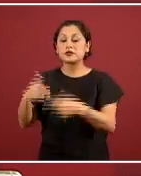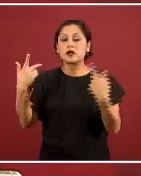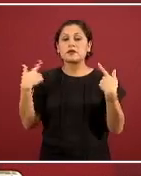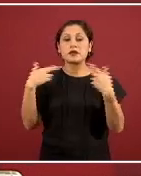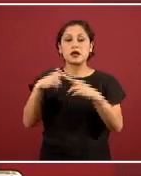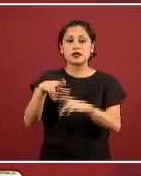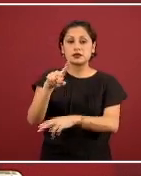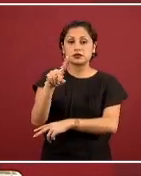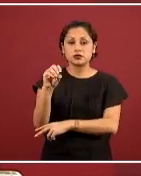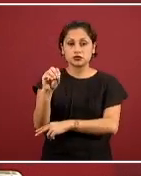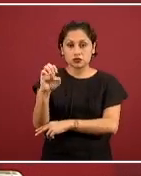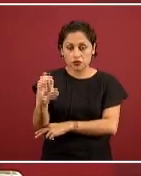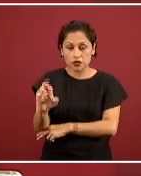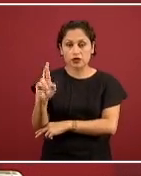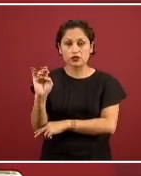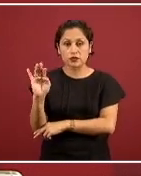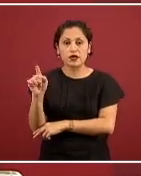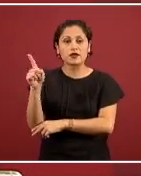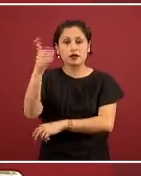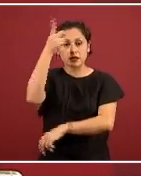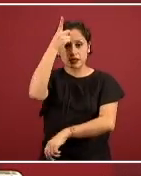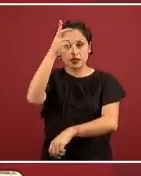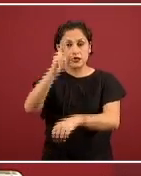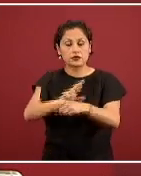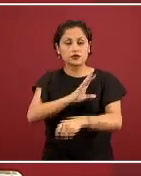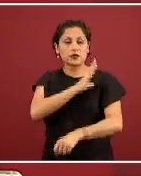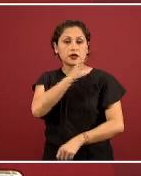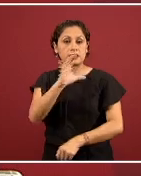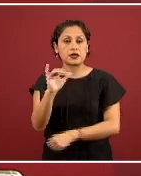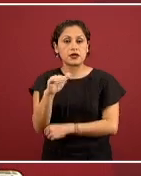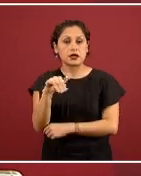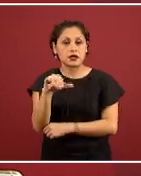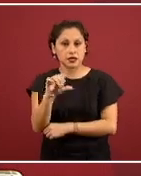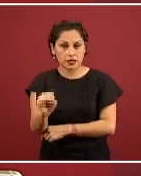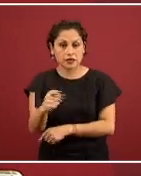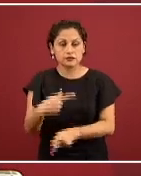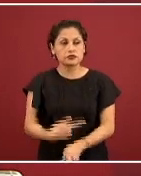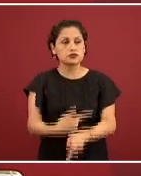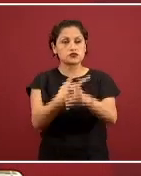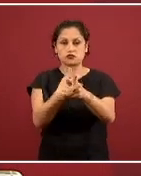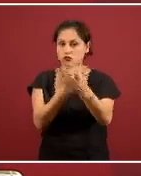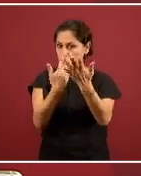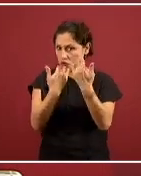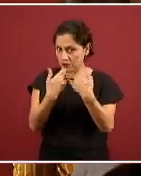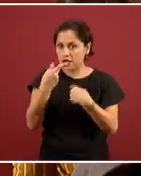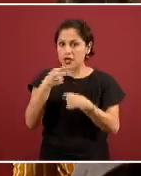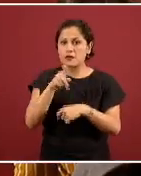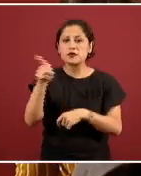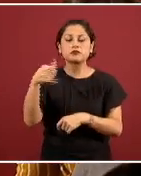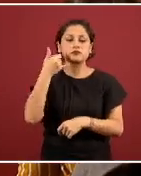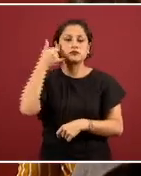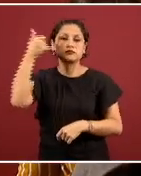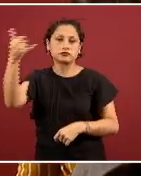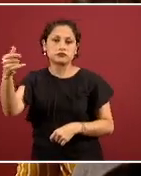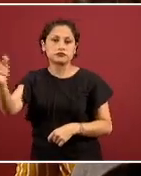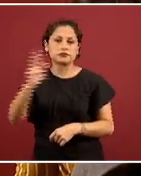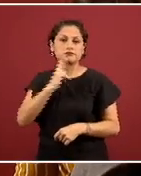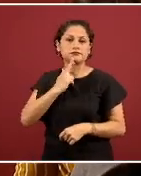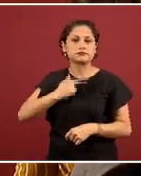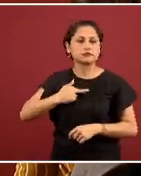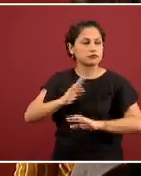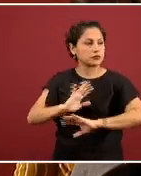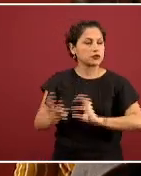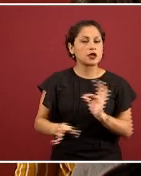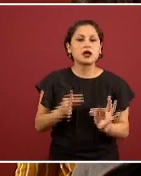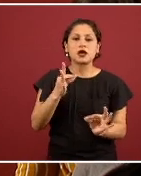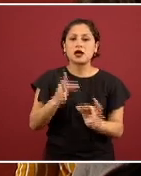Robledo director general del IMSS que no estaba presente en la conferencia en menos de tres minutos me dijo ya tenemos una solución designó a